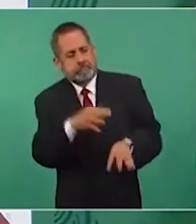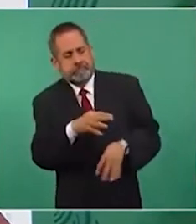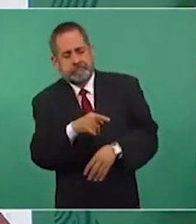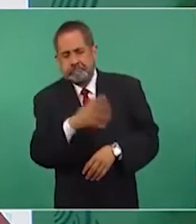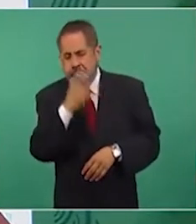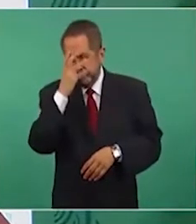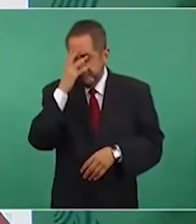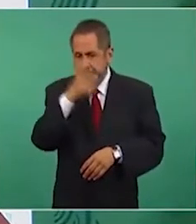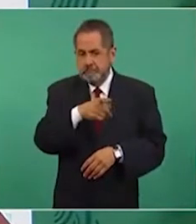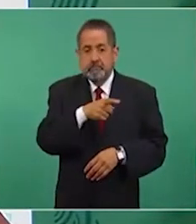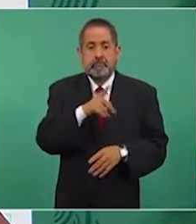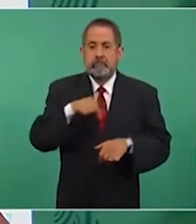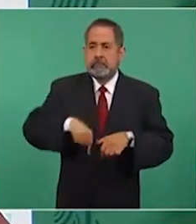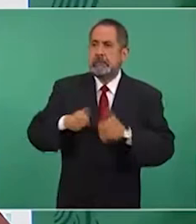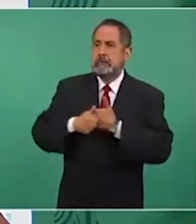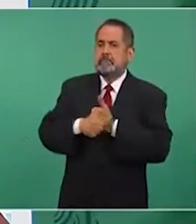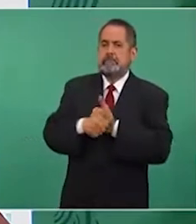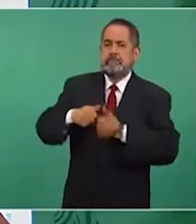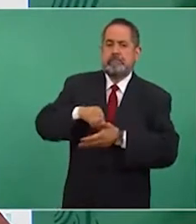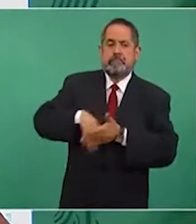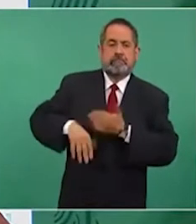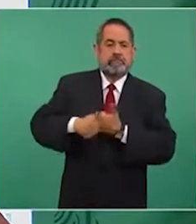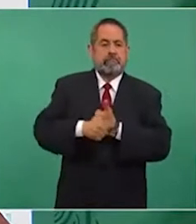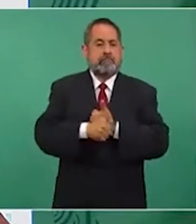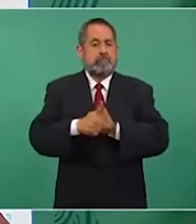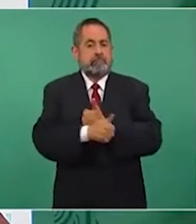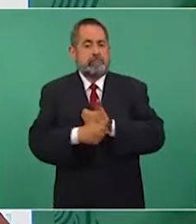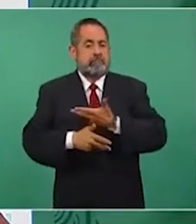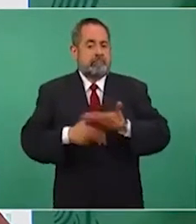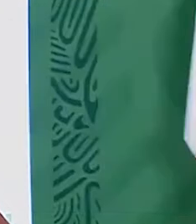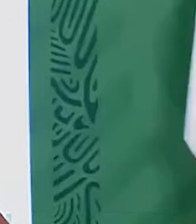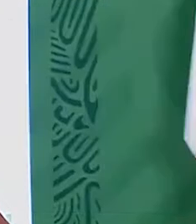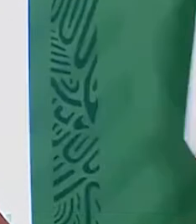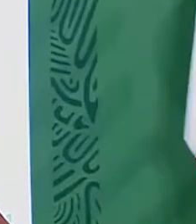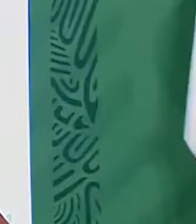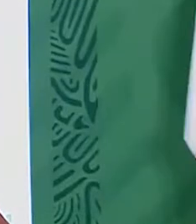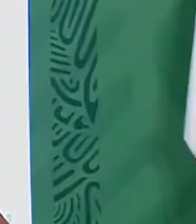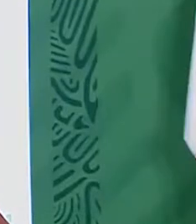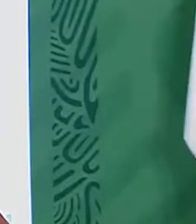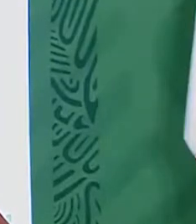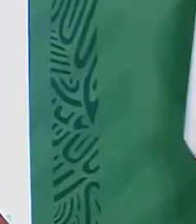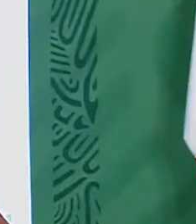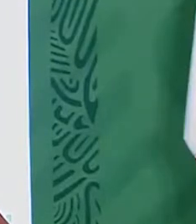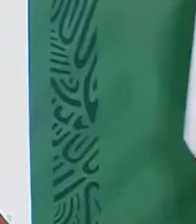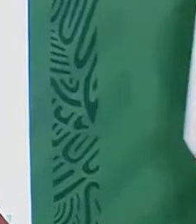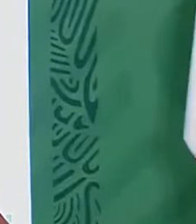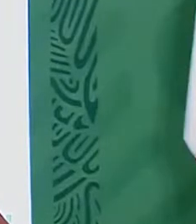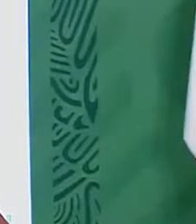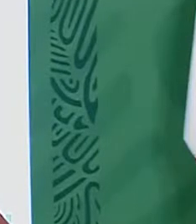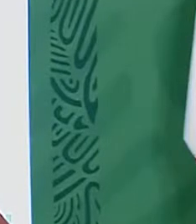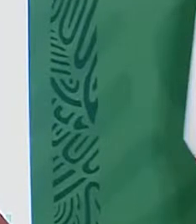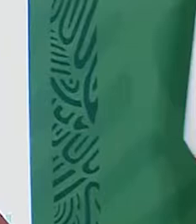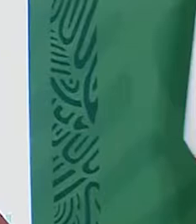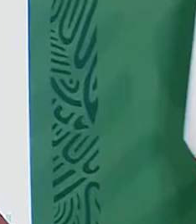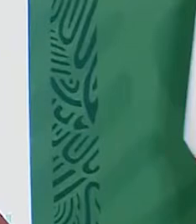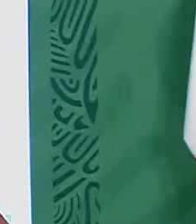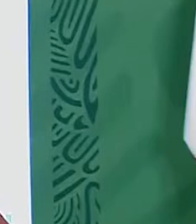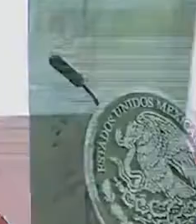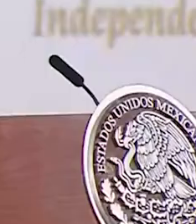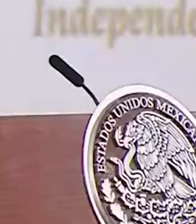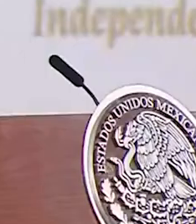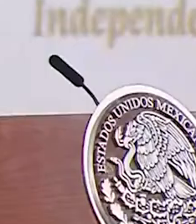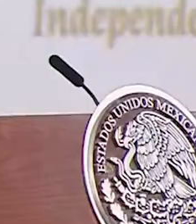lo que pasa es que se tapó, los medios lo ocultaron, digo,